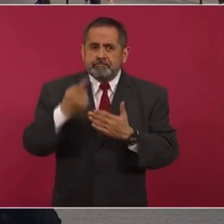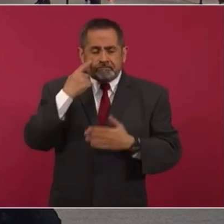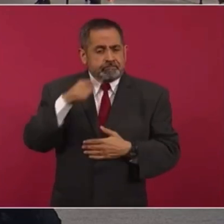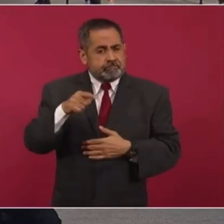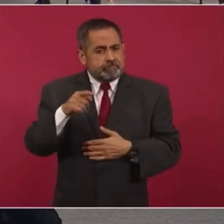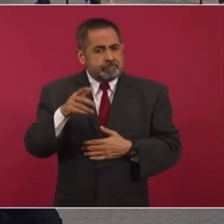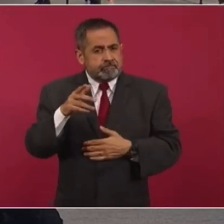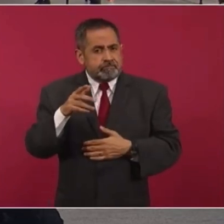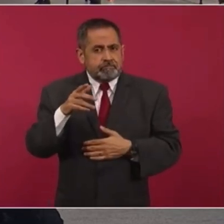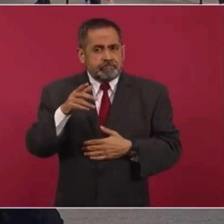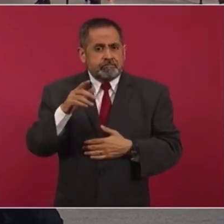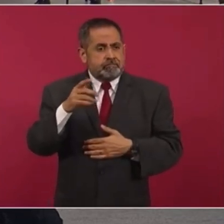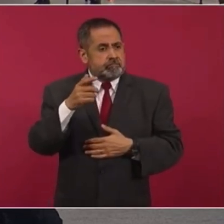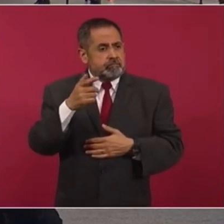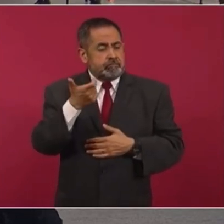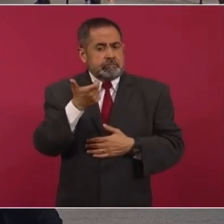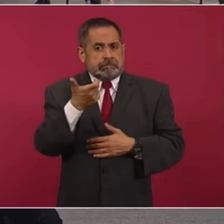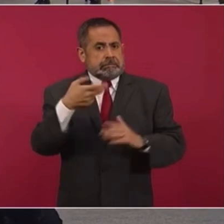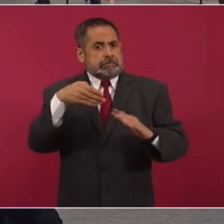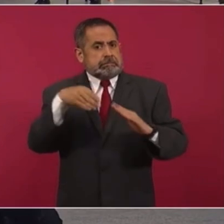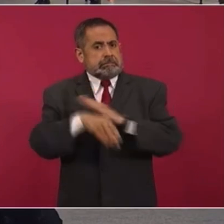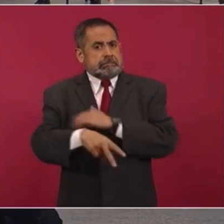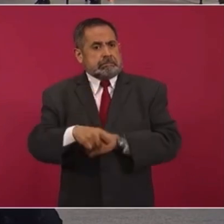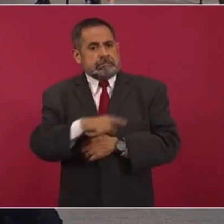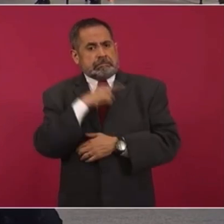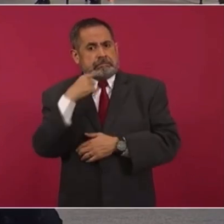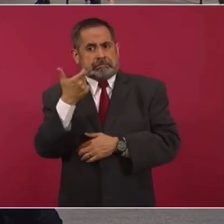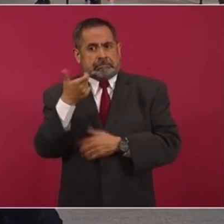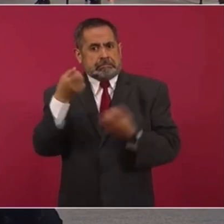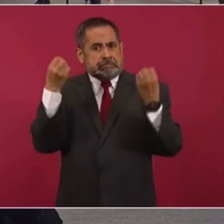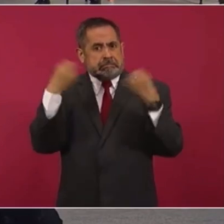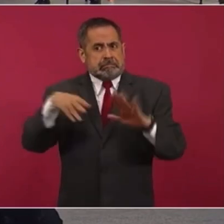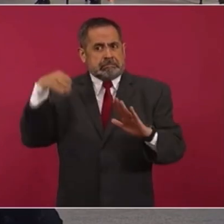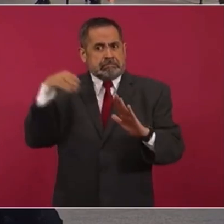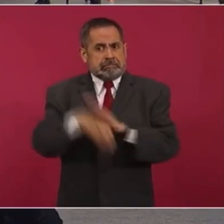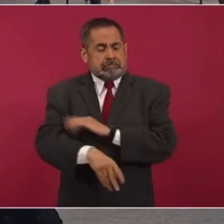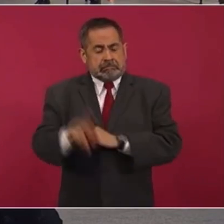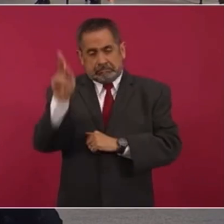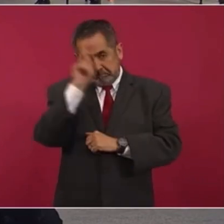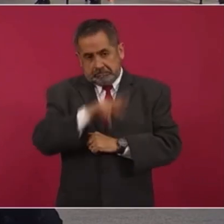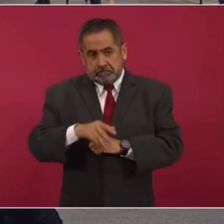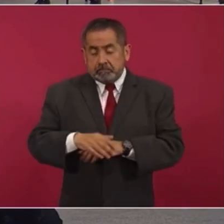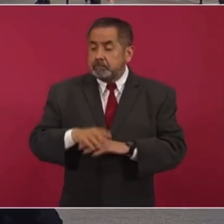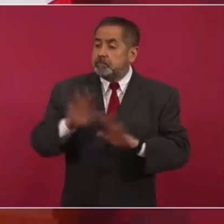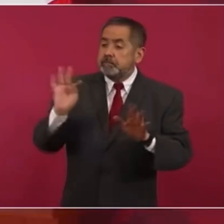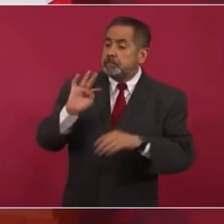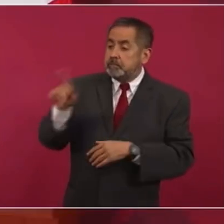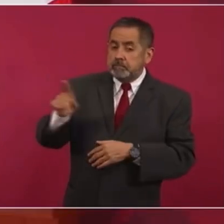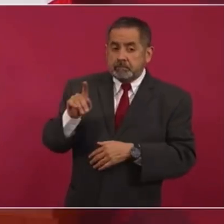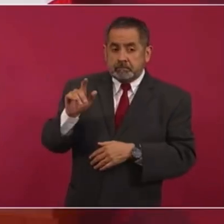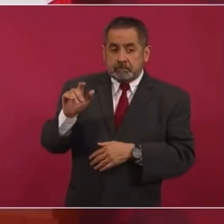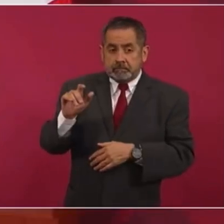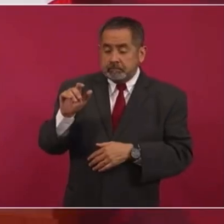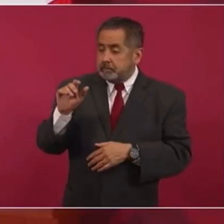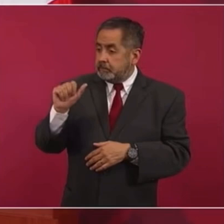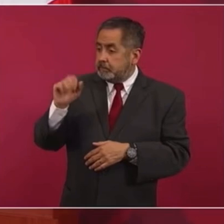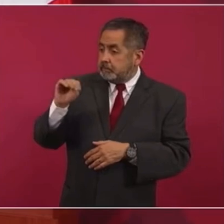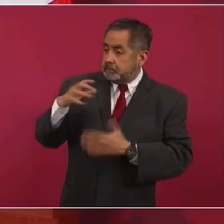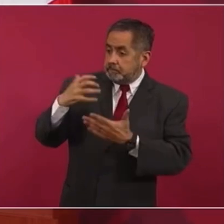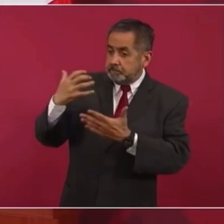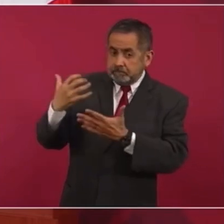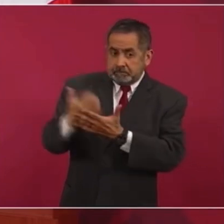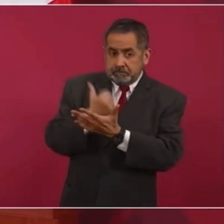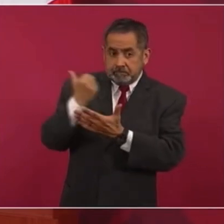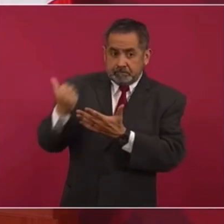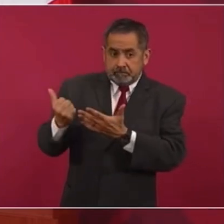de una devaluación, pues yo te diría casi abrupta del peso mexicano, ¿no? Si López Obrador gana con amplio margen. Y no hay